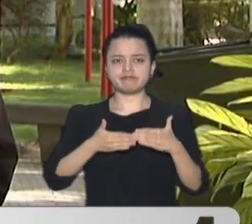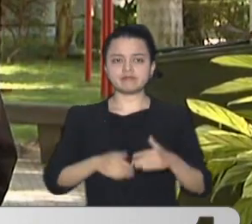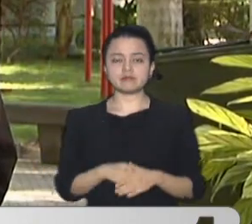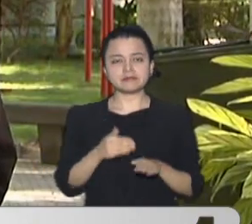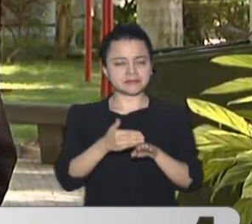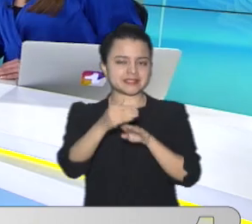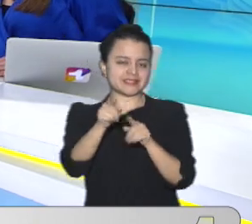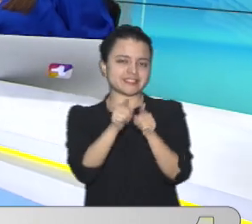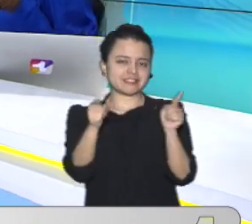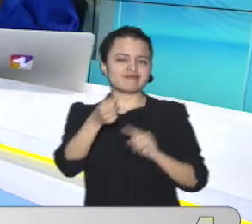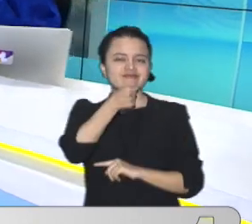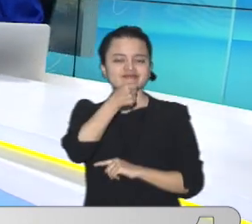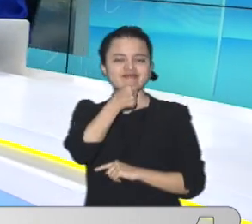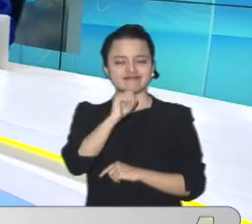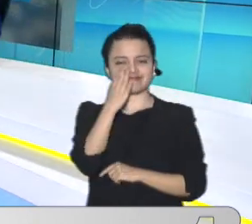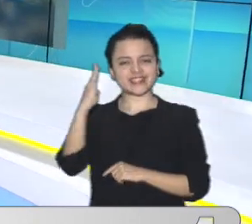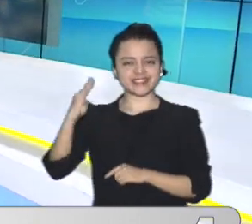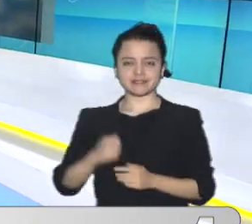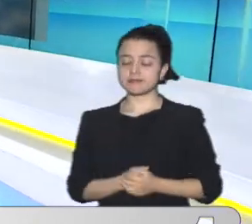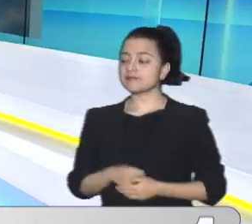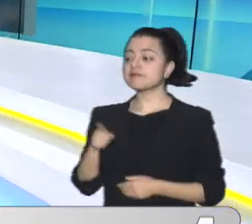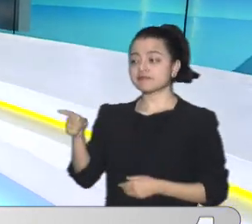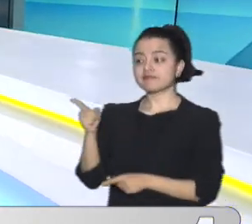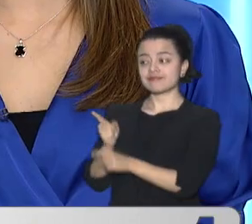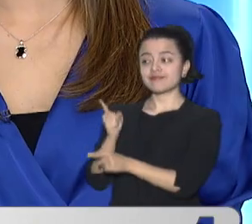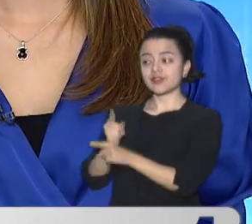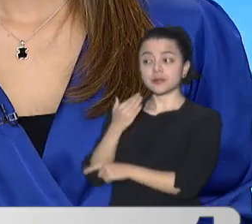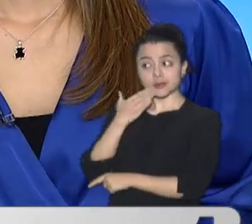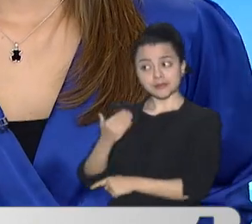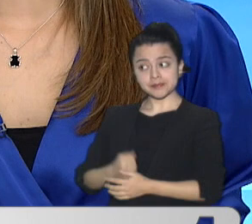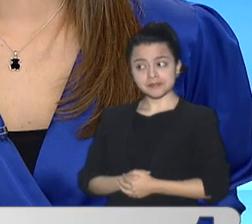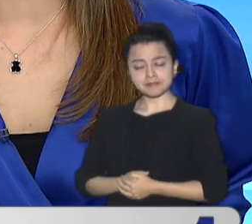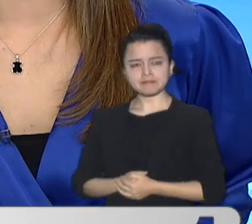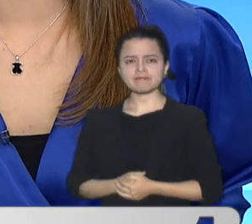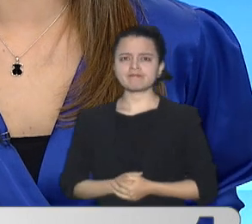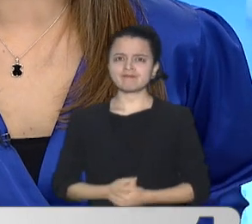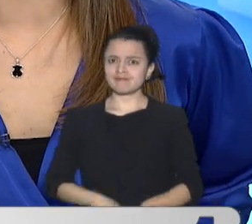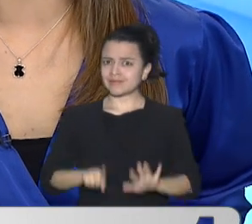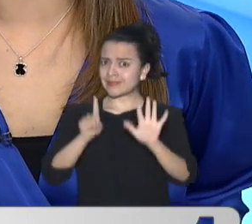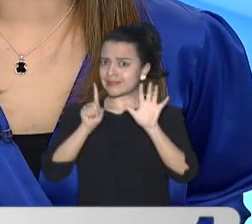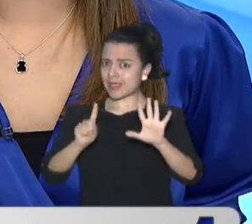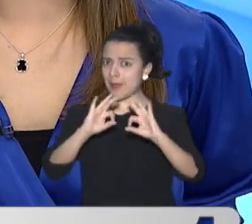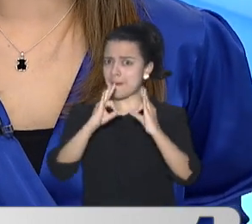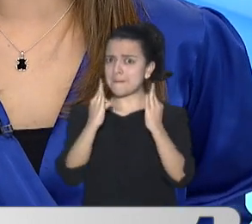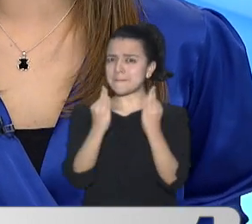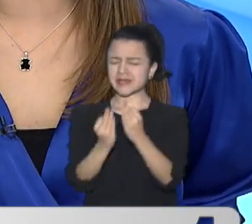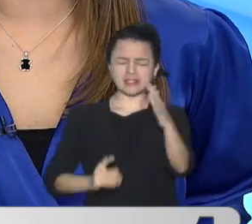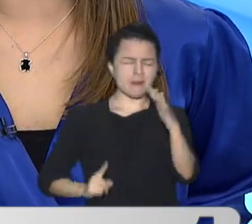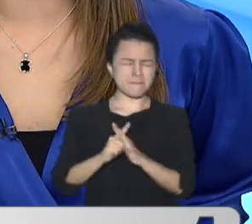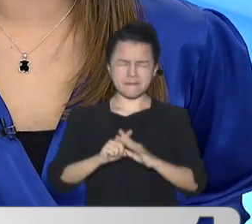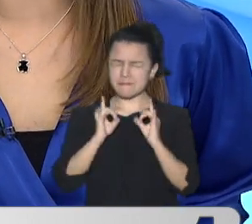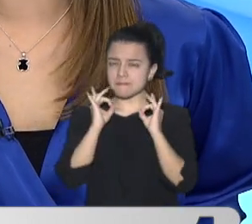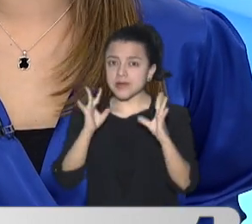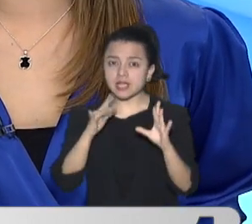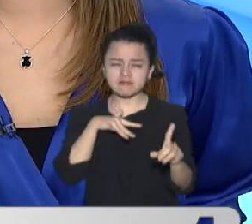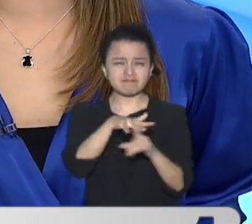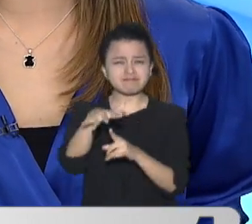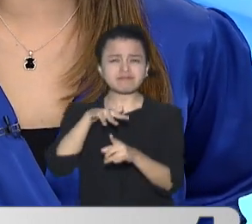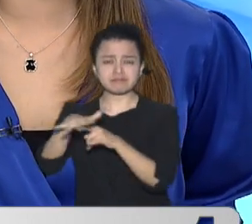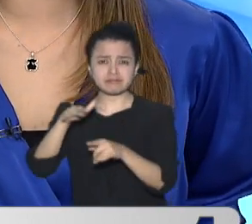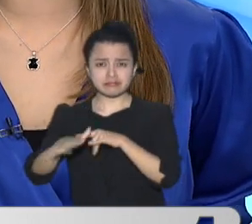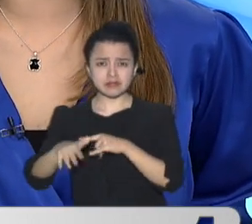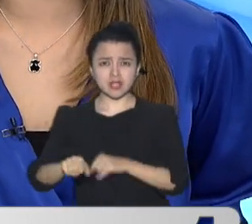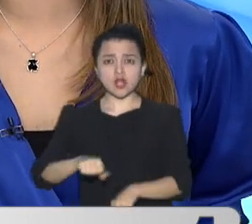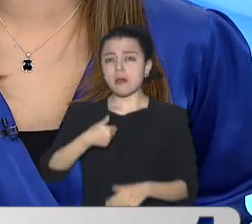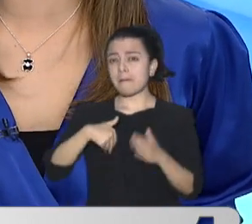detalles De estas noticias Desde Barranquilla Así es Jorge Muchas gracias Seis familias Afectadas Y pérdidas Que superarían Los